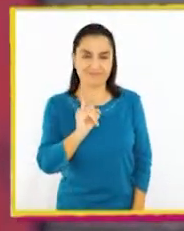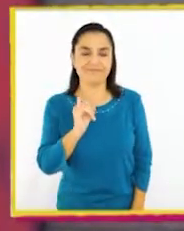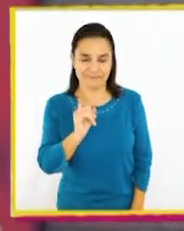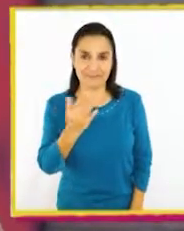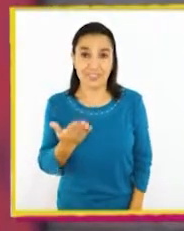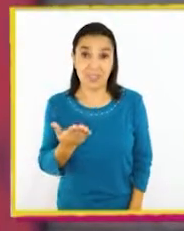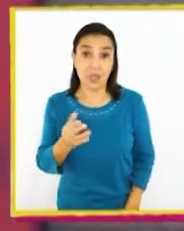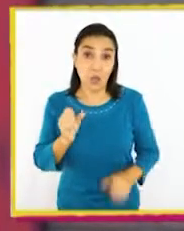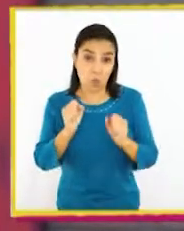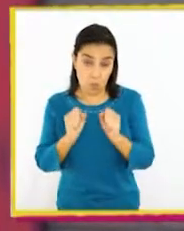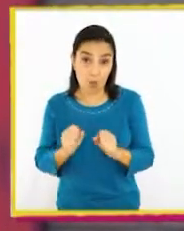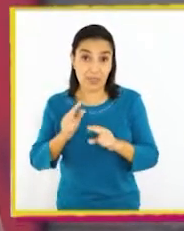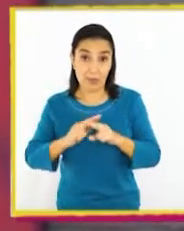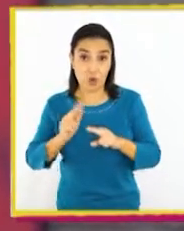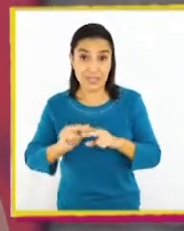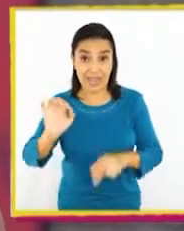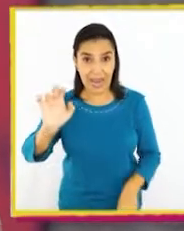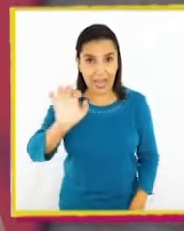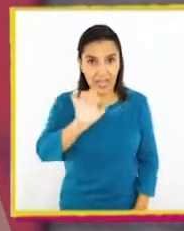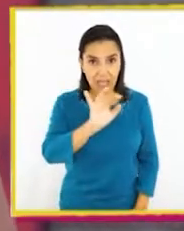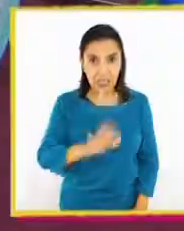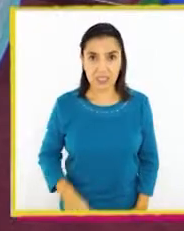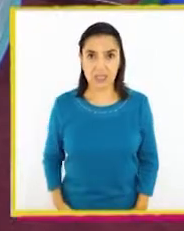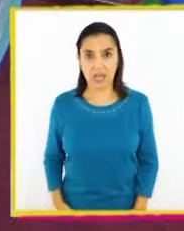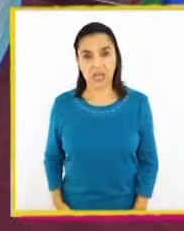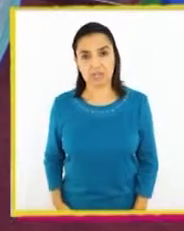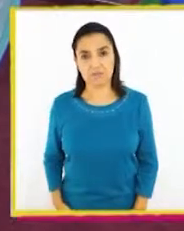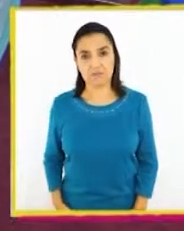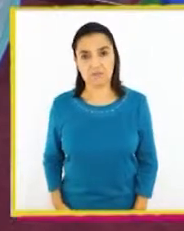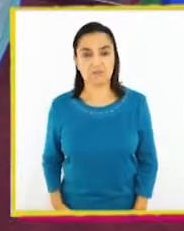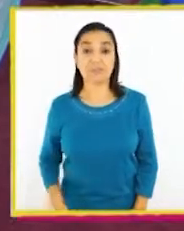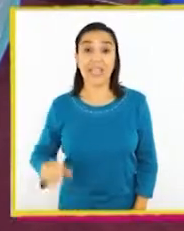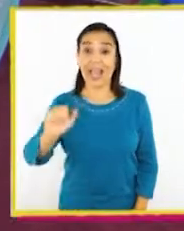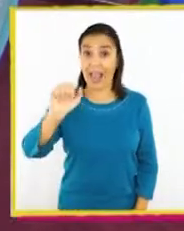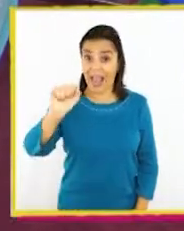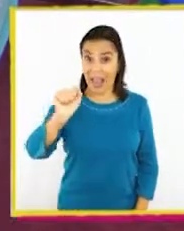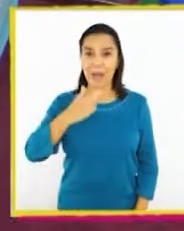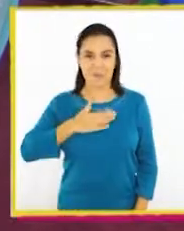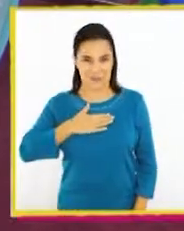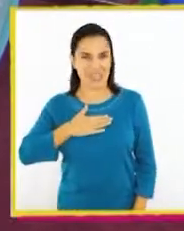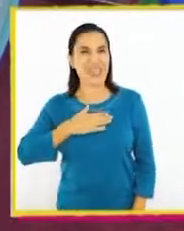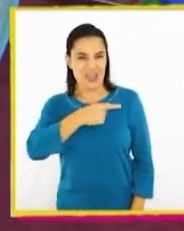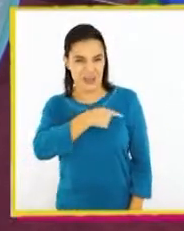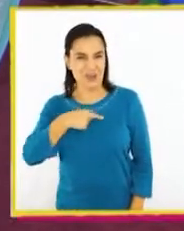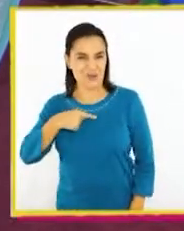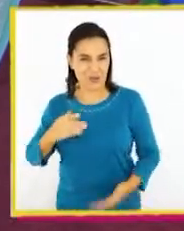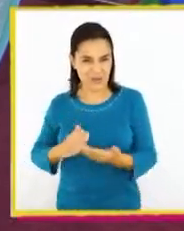¡Exacto! Podemos hacer letras, como la A de Agustina.